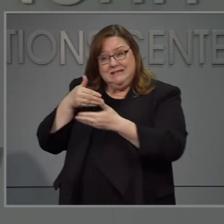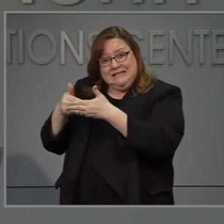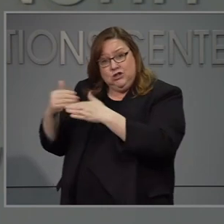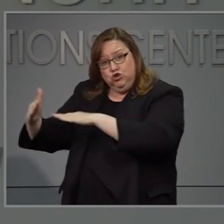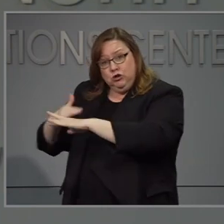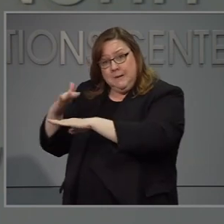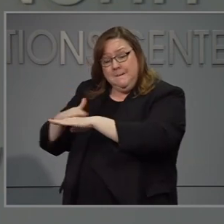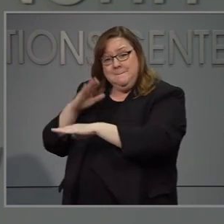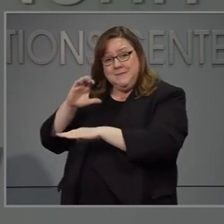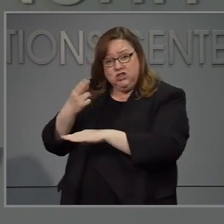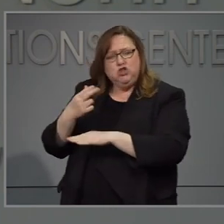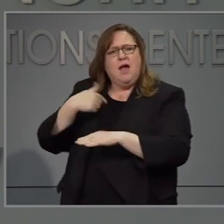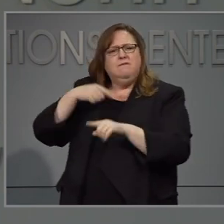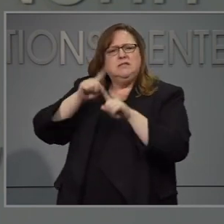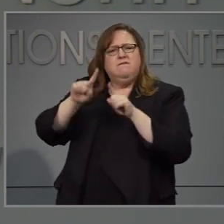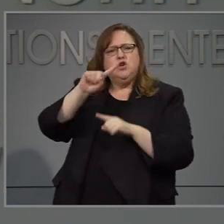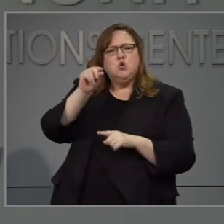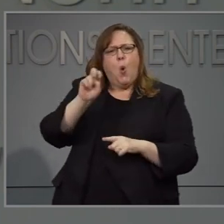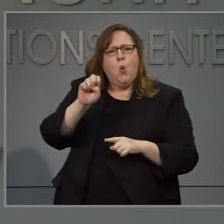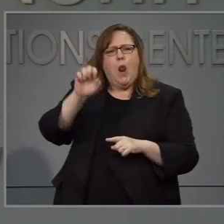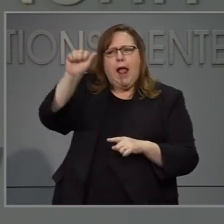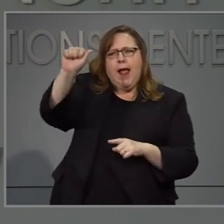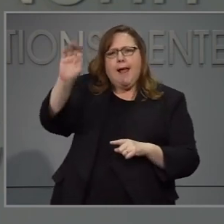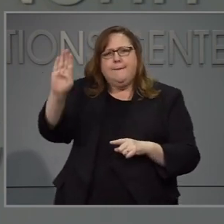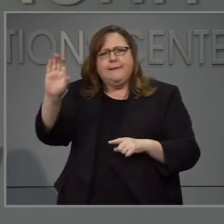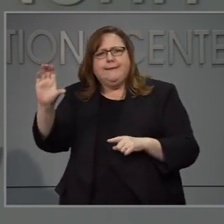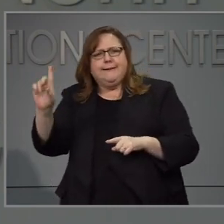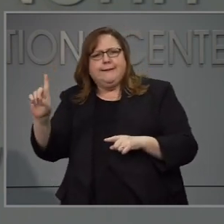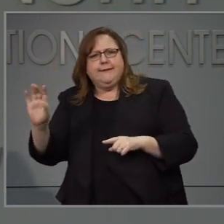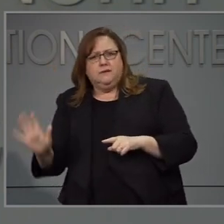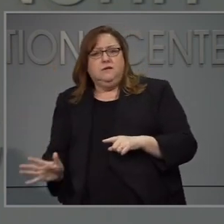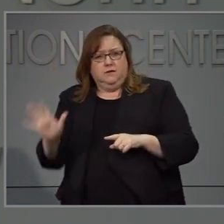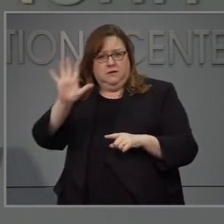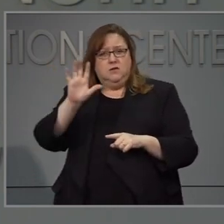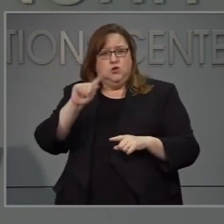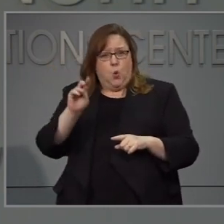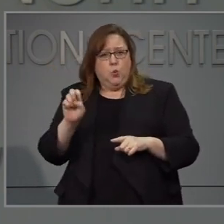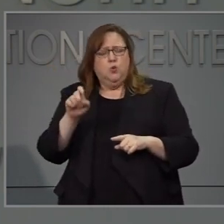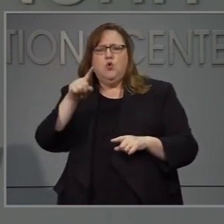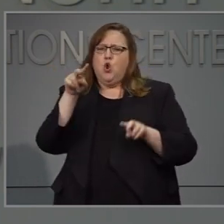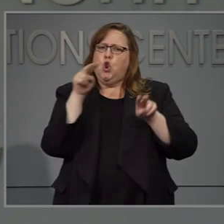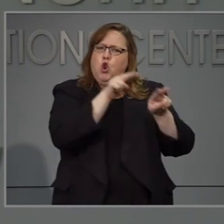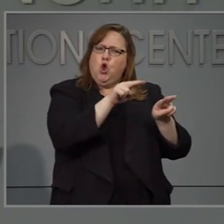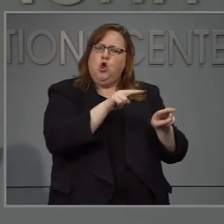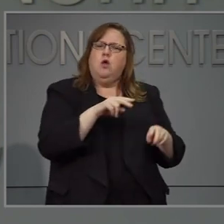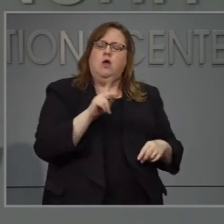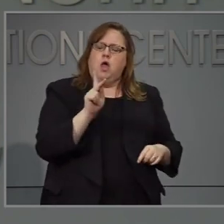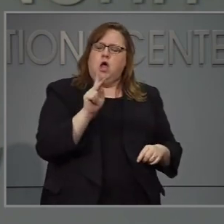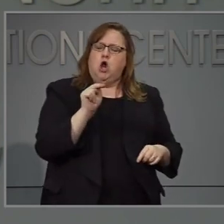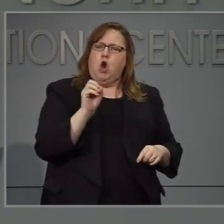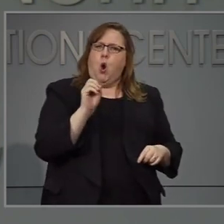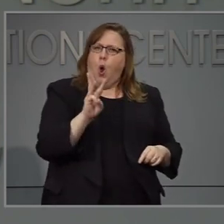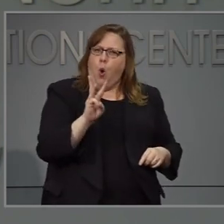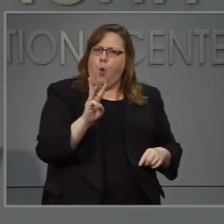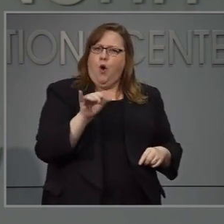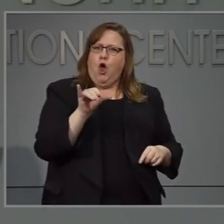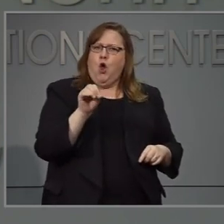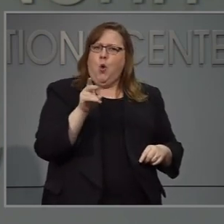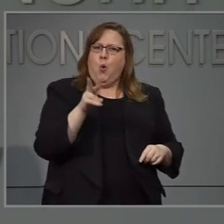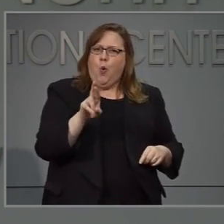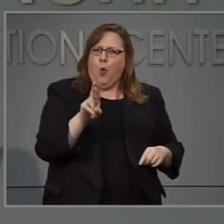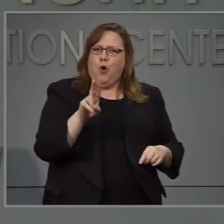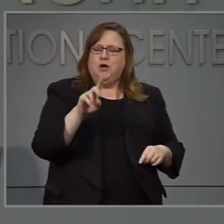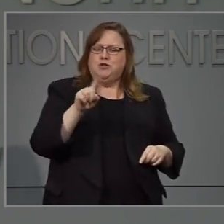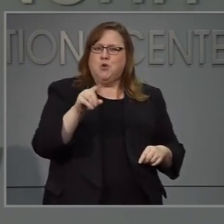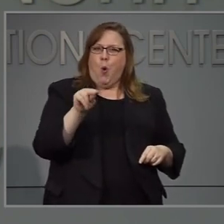ustedes viven en el área de la costa chequen por favor no yo son y es no